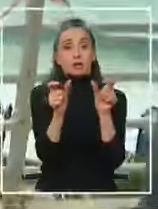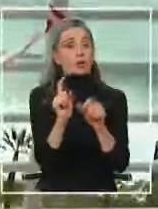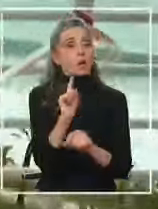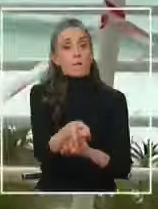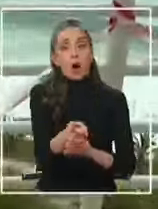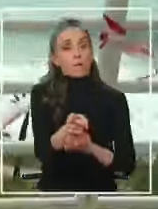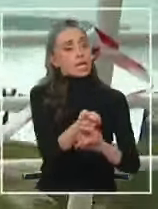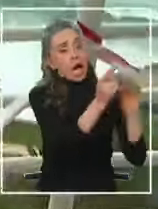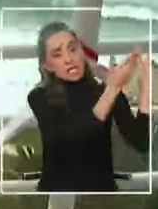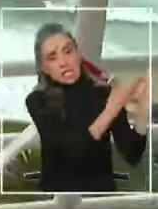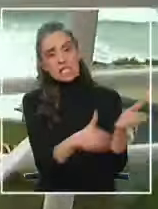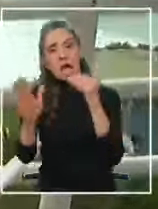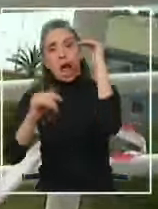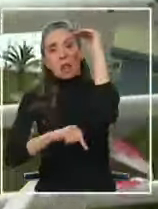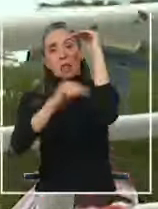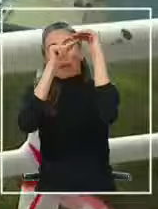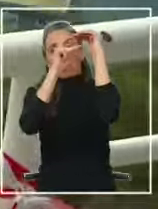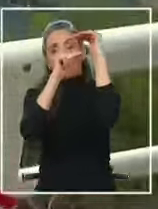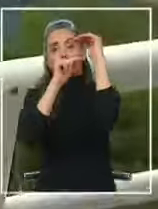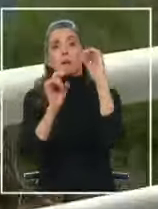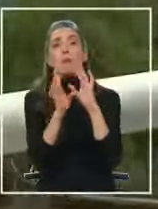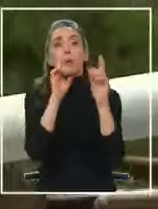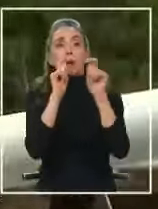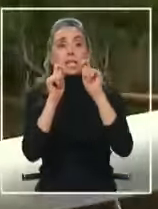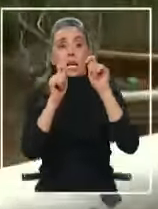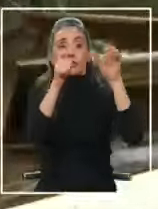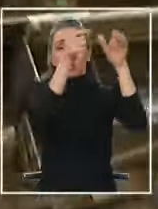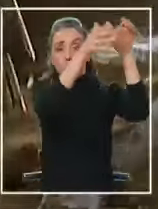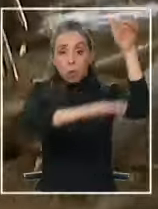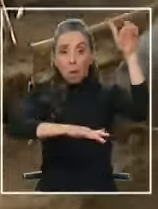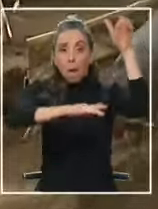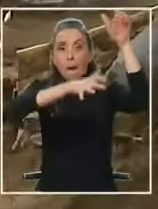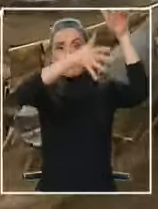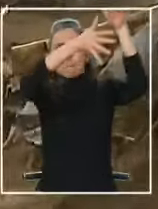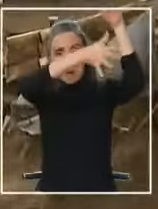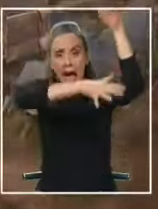forzosa si el riesgo de este nuevo socavón se incrementa.